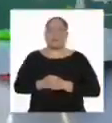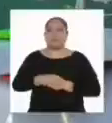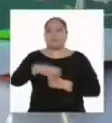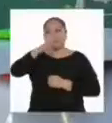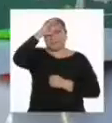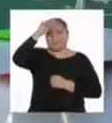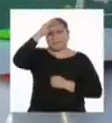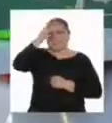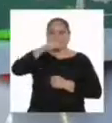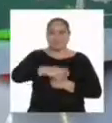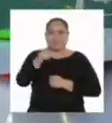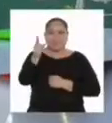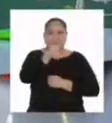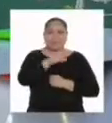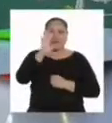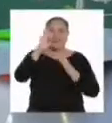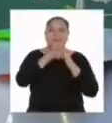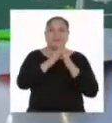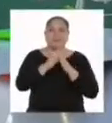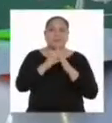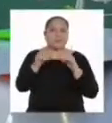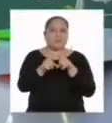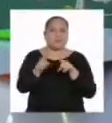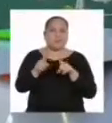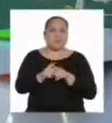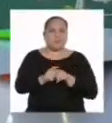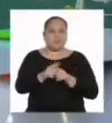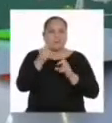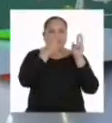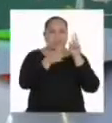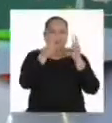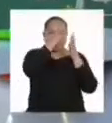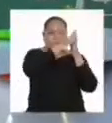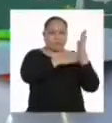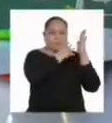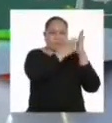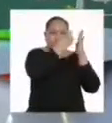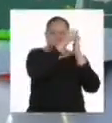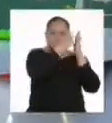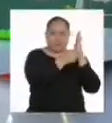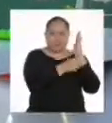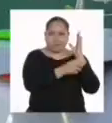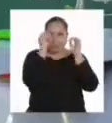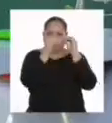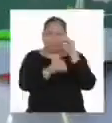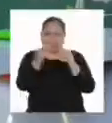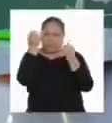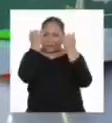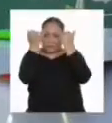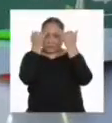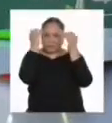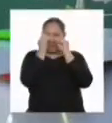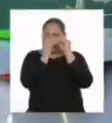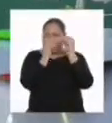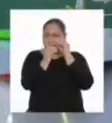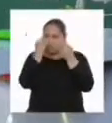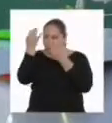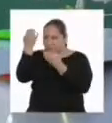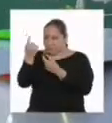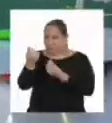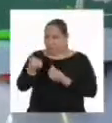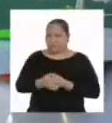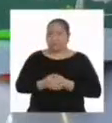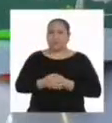Chicas, chicos, ¿ustedes en casa también tomaron en cuenta estos criterios para proponer sus alternativas económicas y